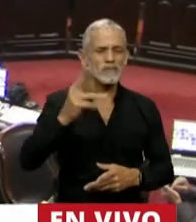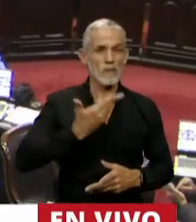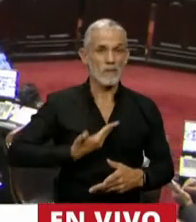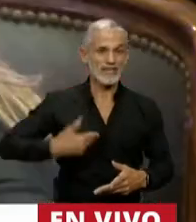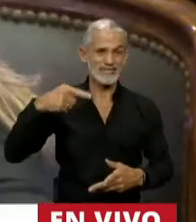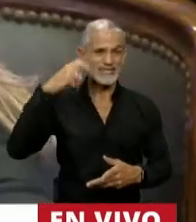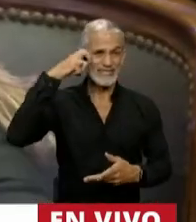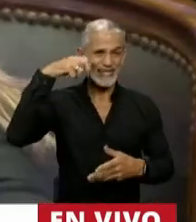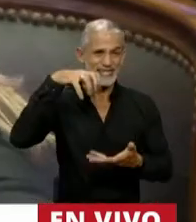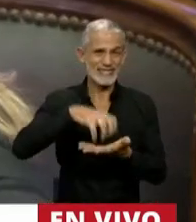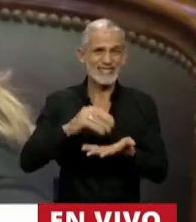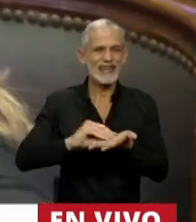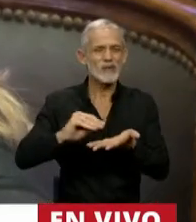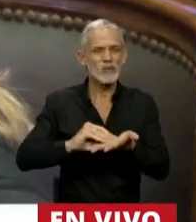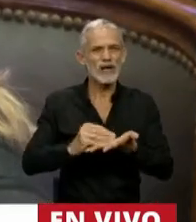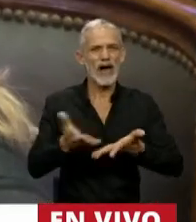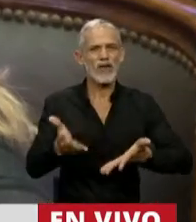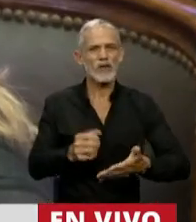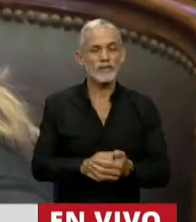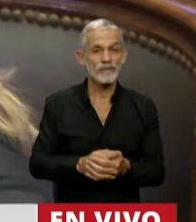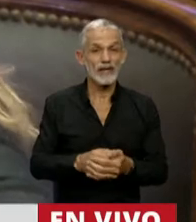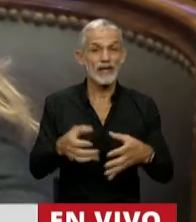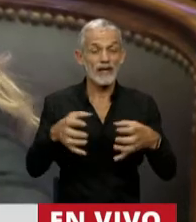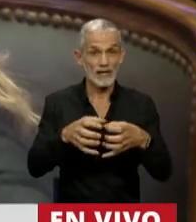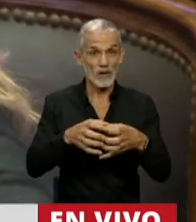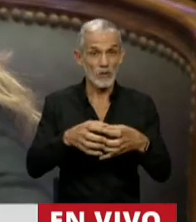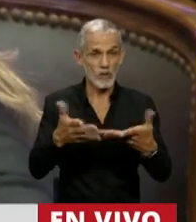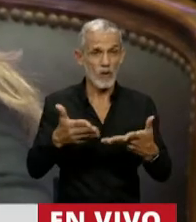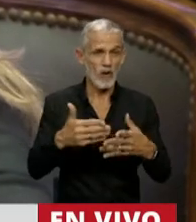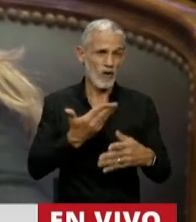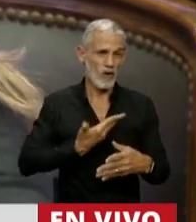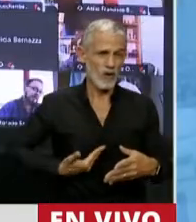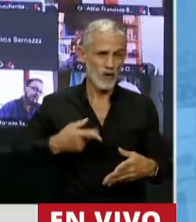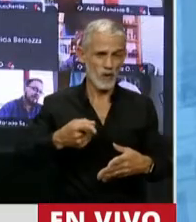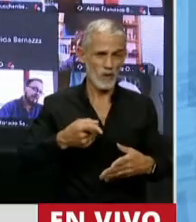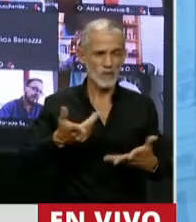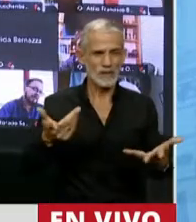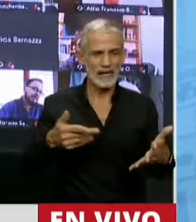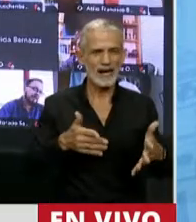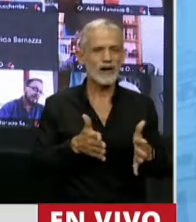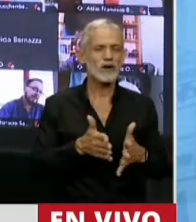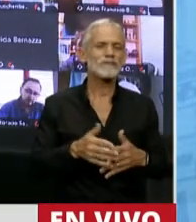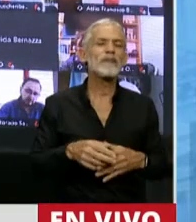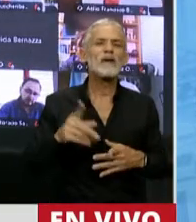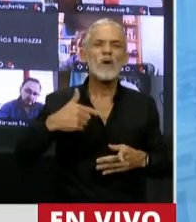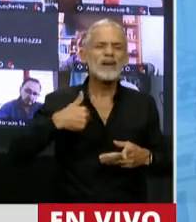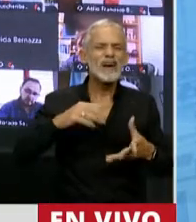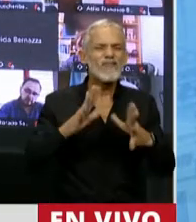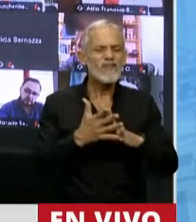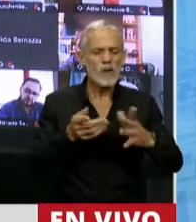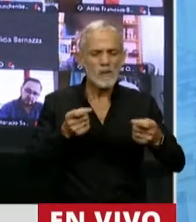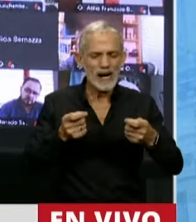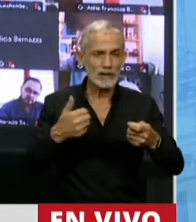este cuerpo y sobre todo contra la presidencia del Bloco Oficialista. Es por una forma de proceder que a mí me está